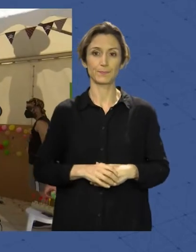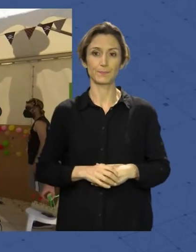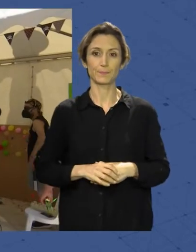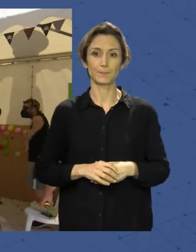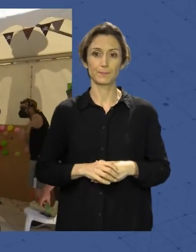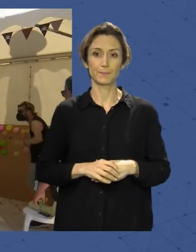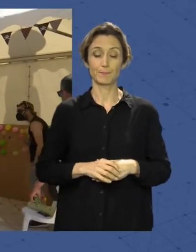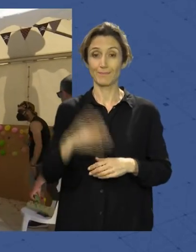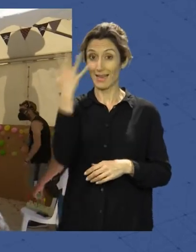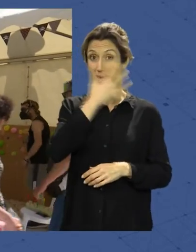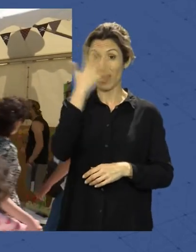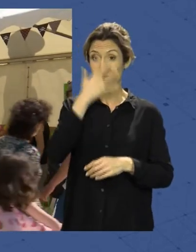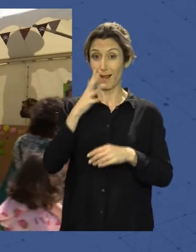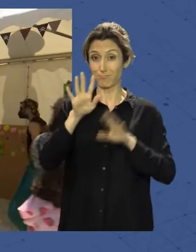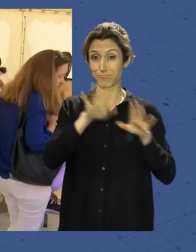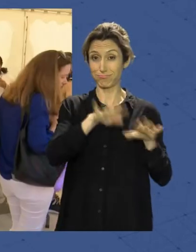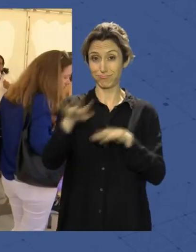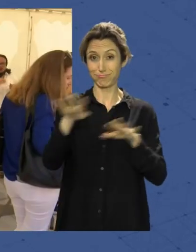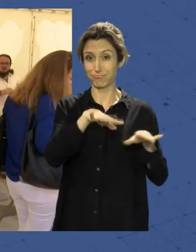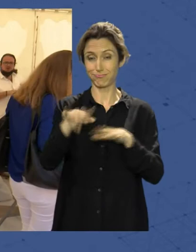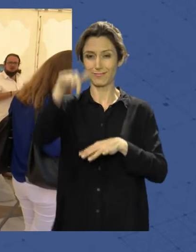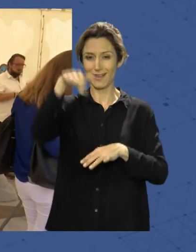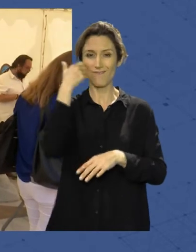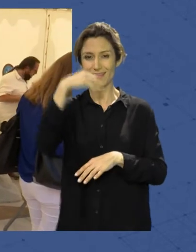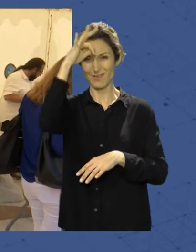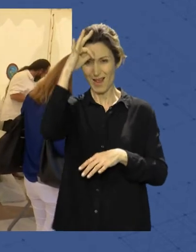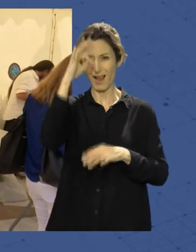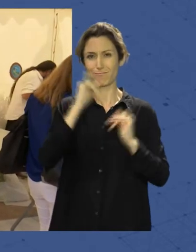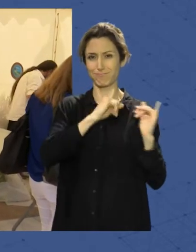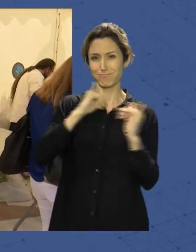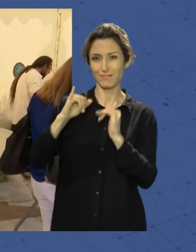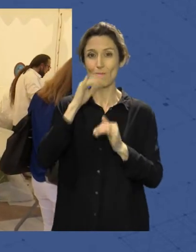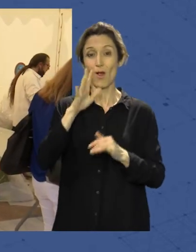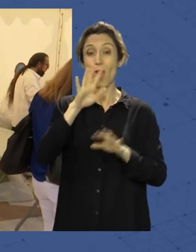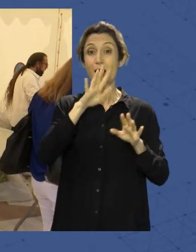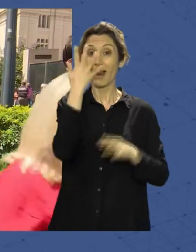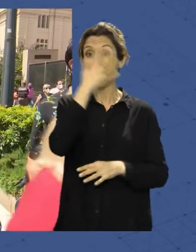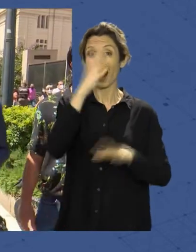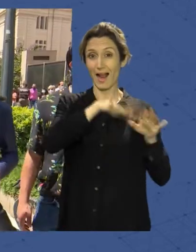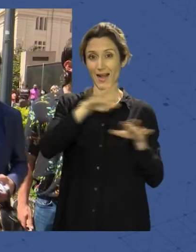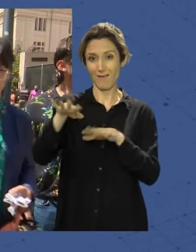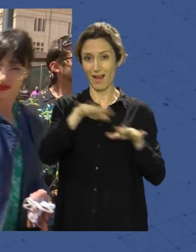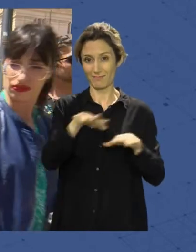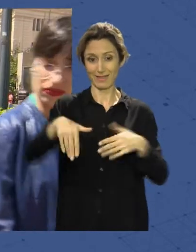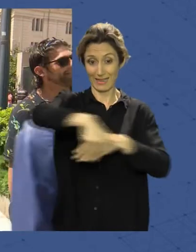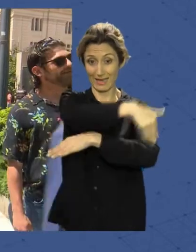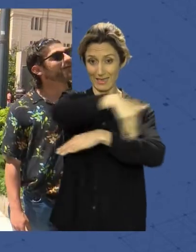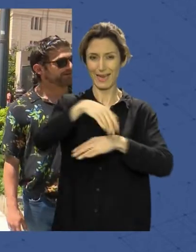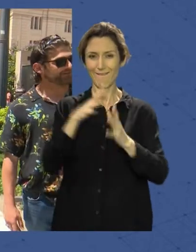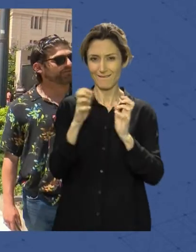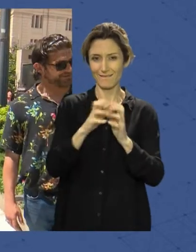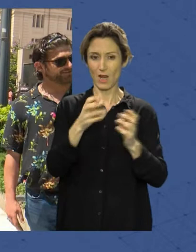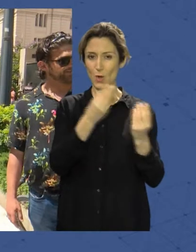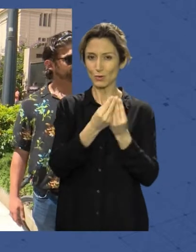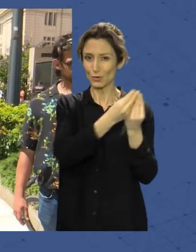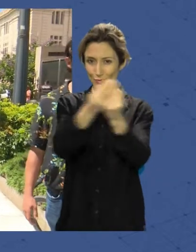El carnaval ha salido al encuentro de los almerienses en un intenso fin de semana dentro del denominado carnaval de calle. Había ganas de celebrarlo con la gente y se ha notado